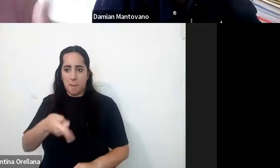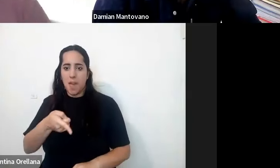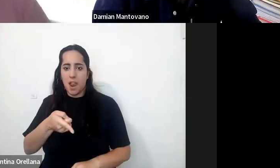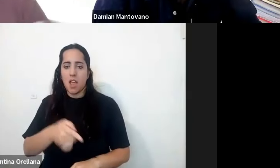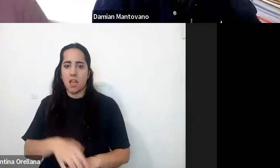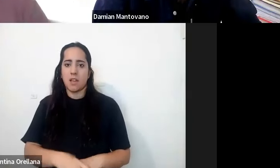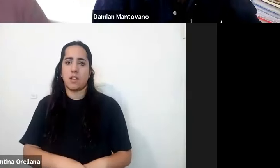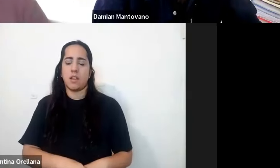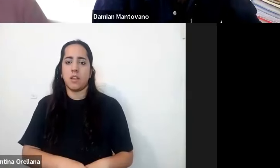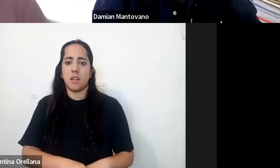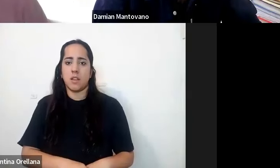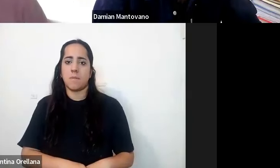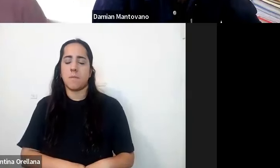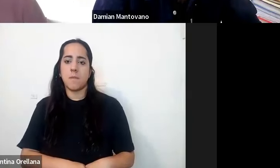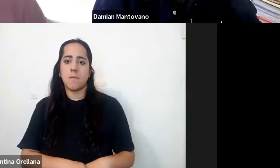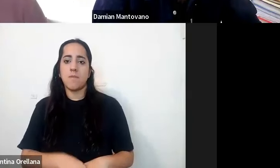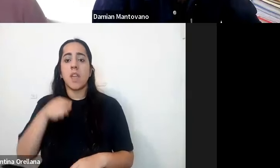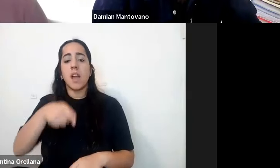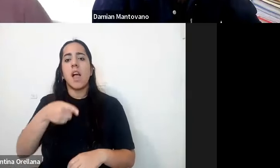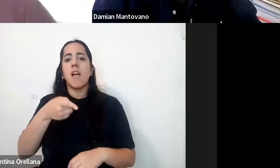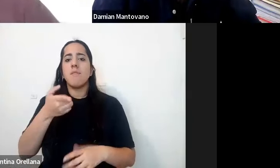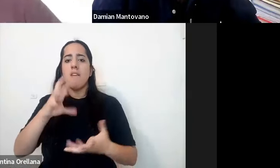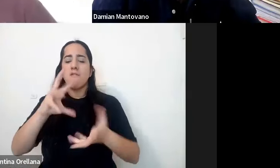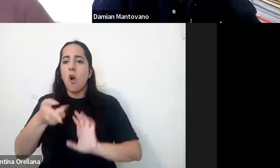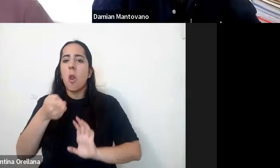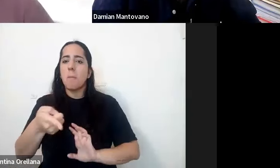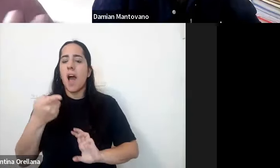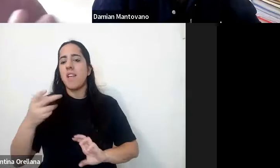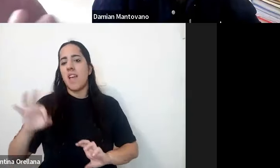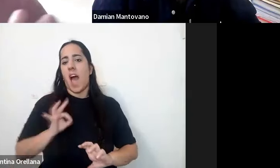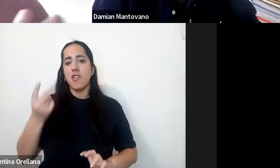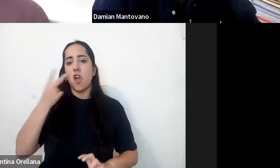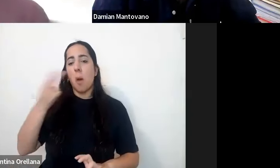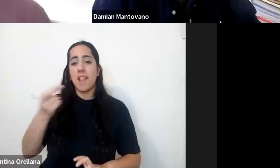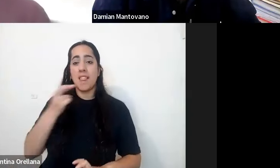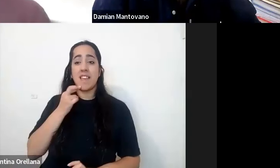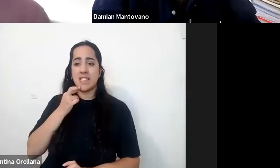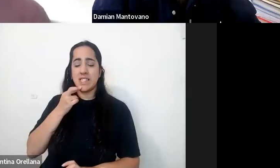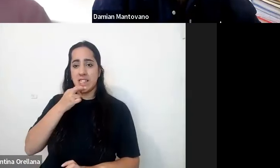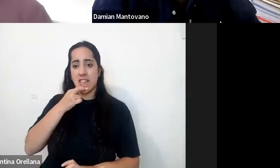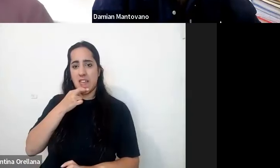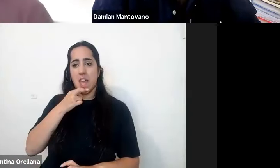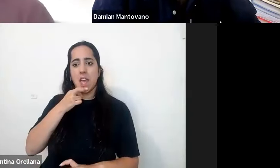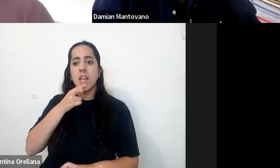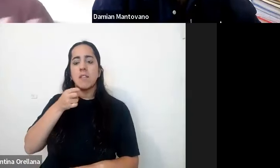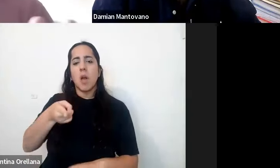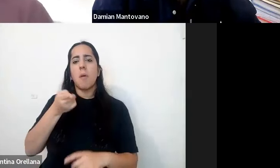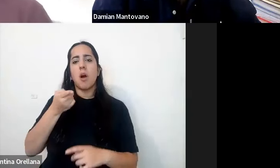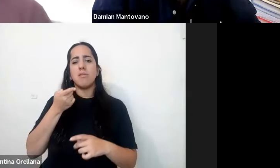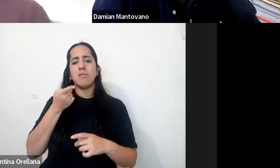en esta nueva fórmula desde 2017 se intenta formar